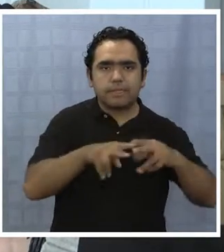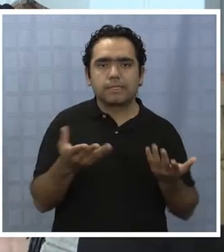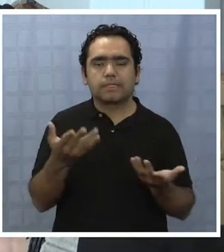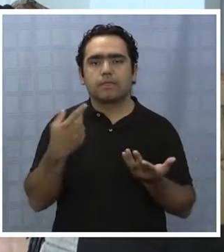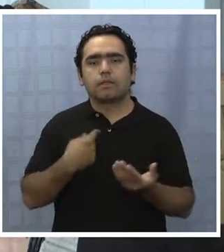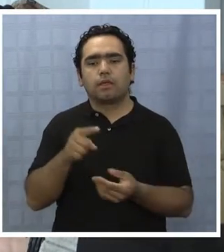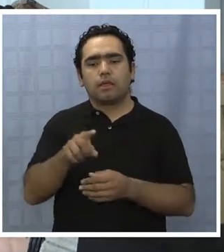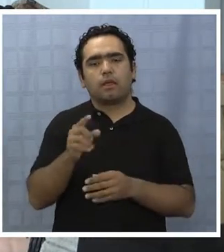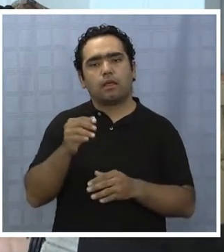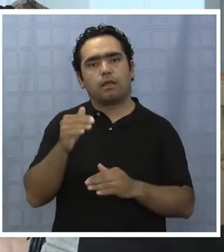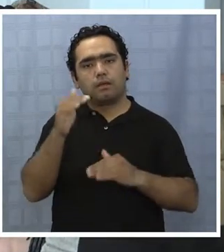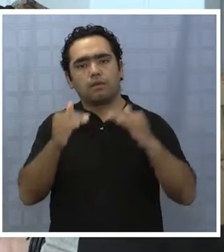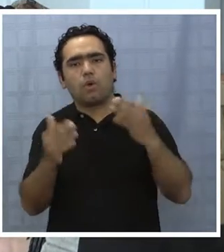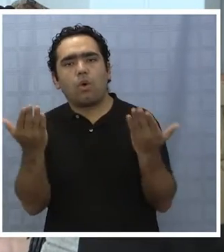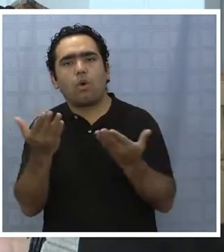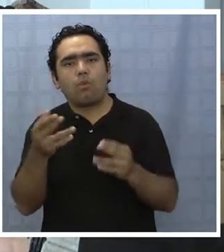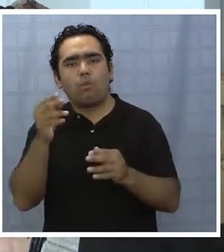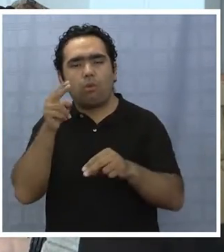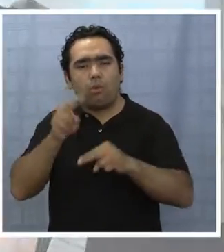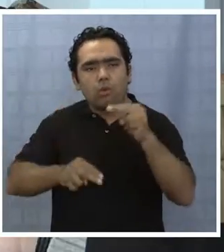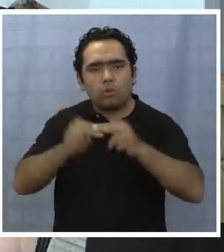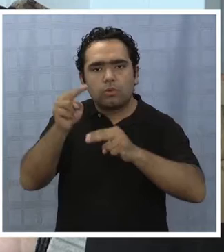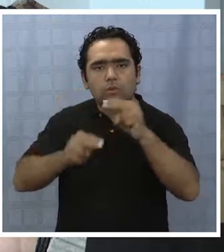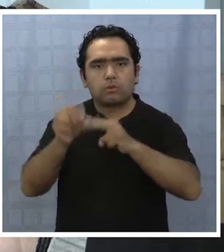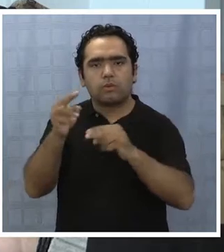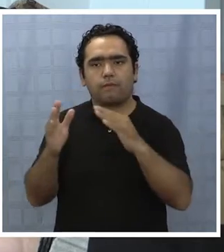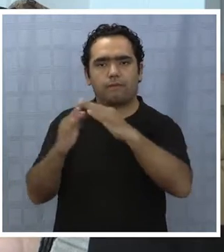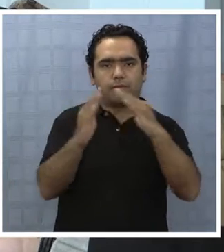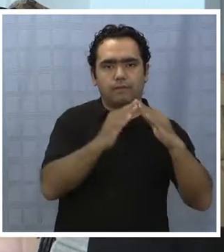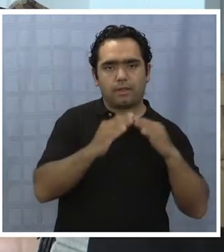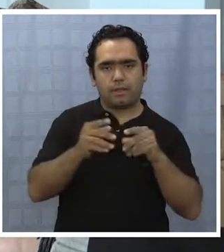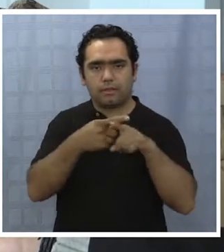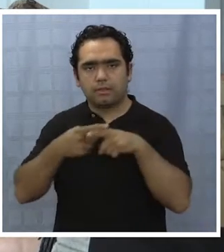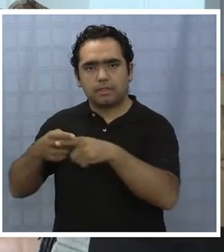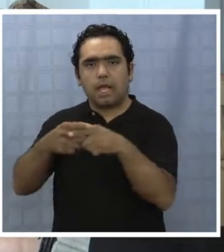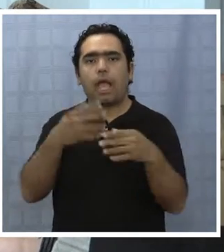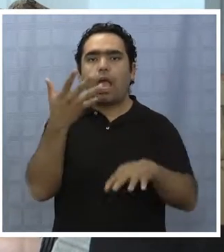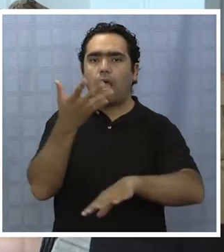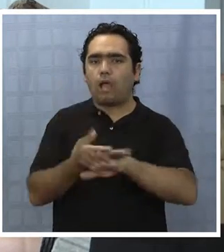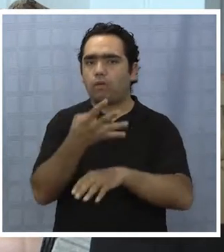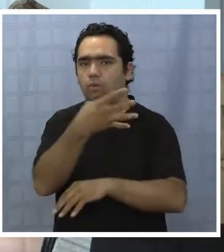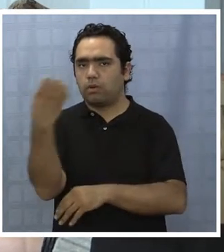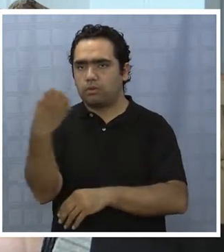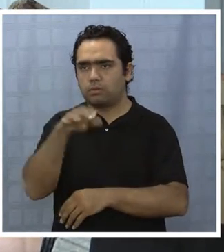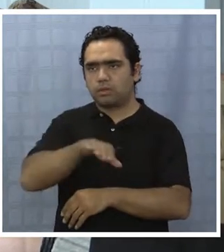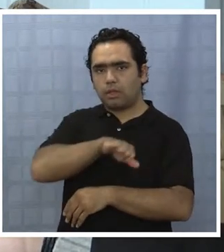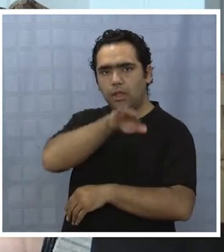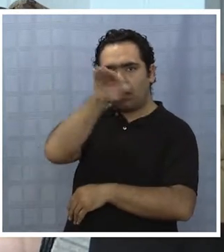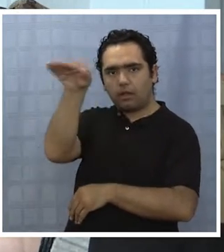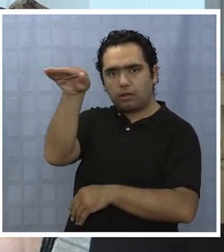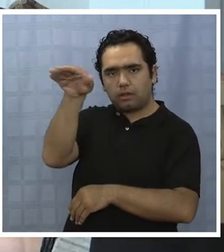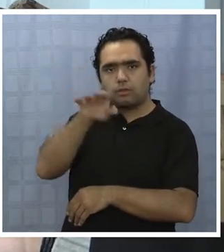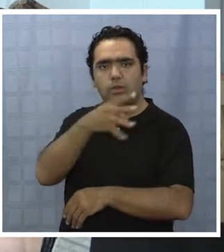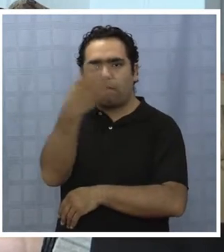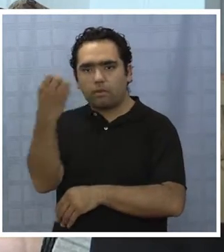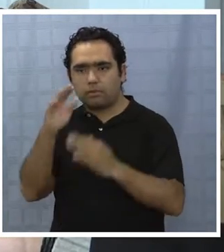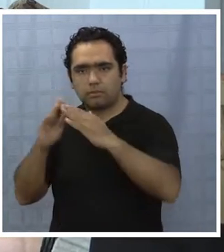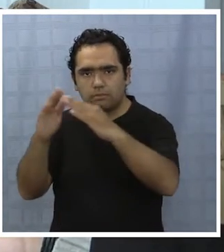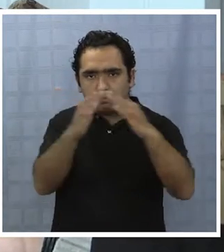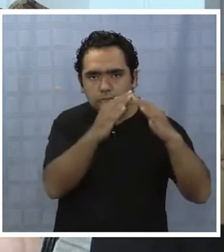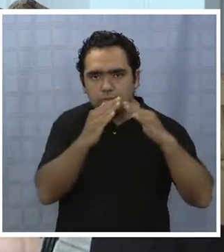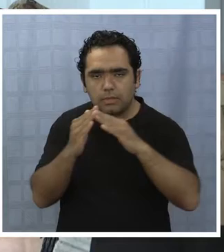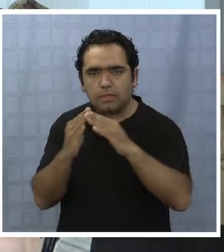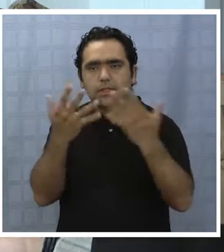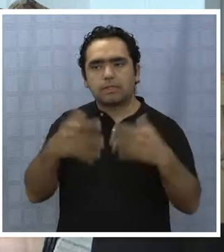que regula cómo construir las viviendas sociales. Se hizo un catastro, hay 400 viviendas en alto piso, por ejemplo, que ha catastrado